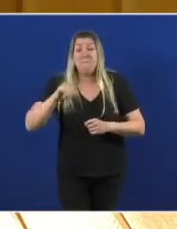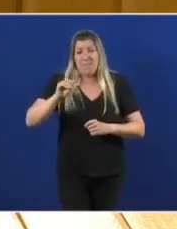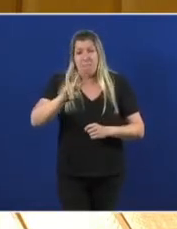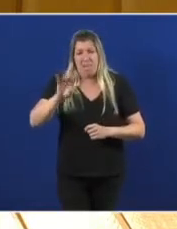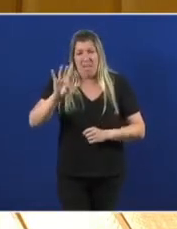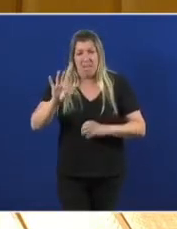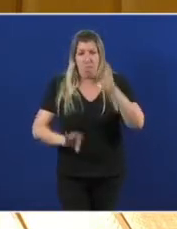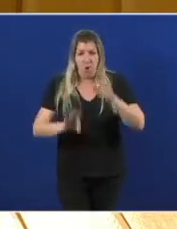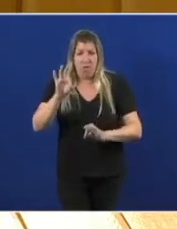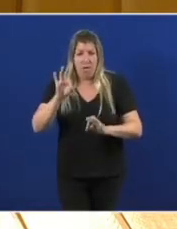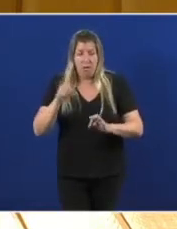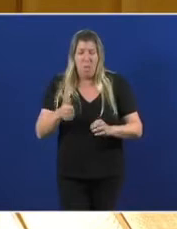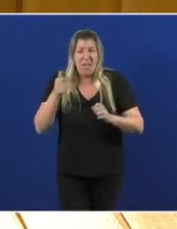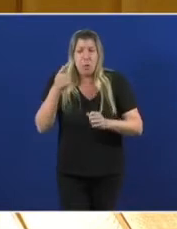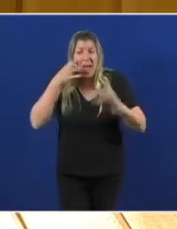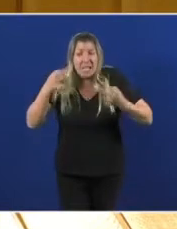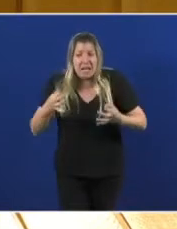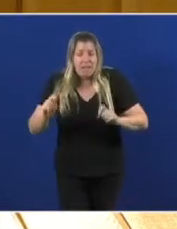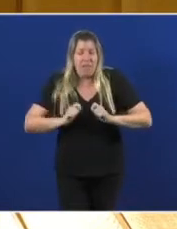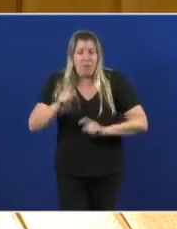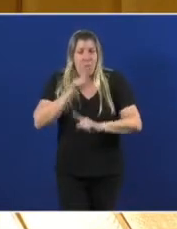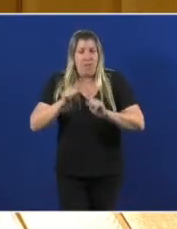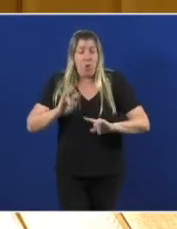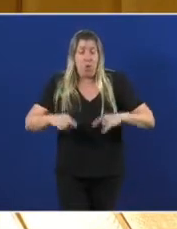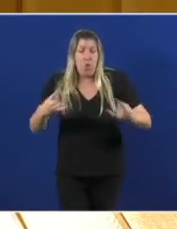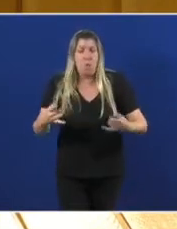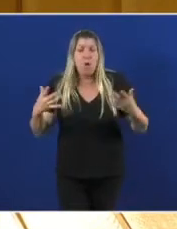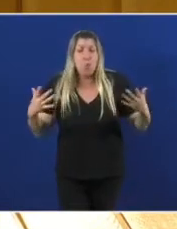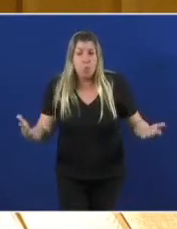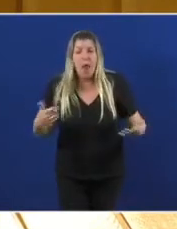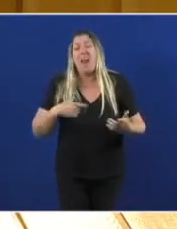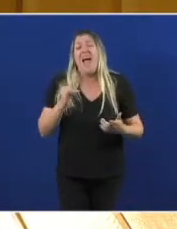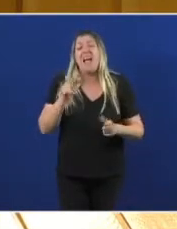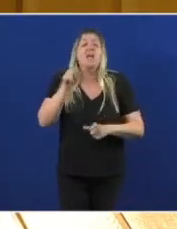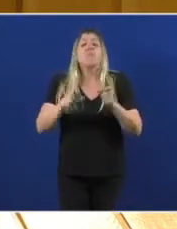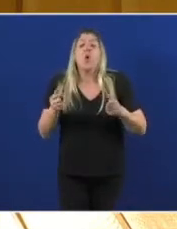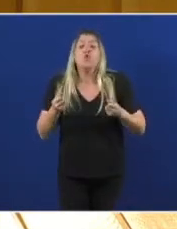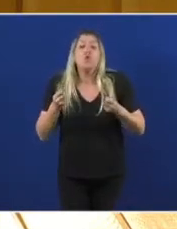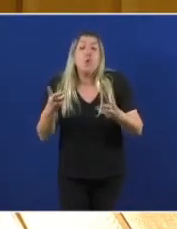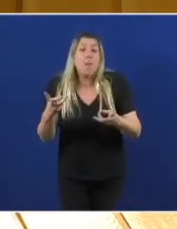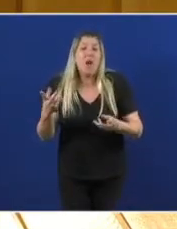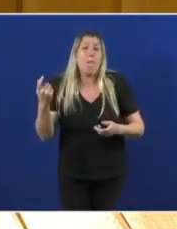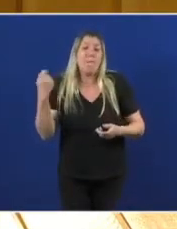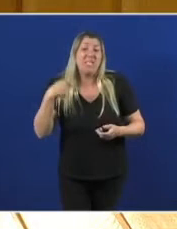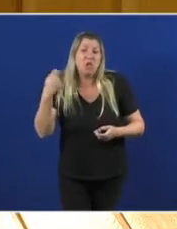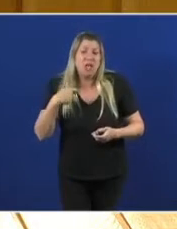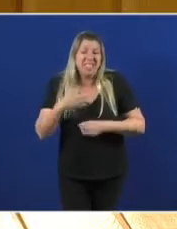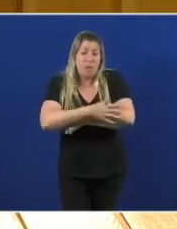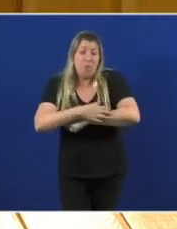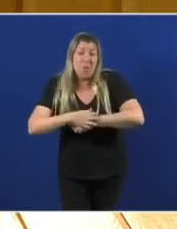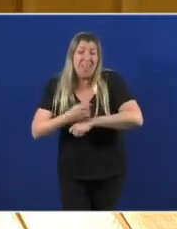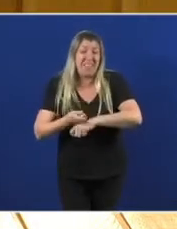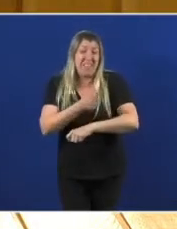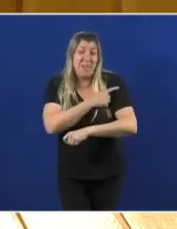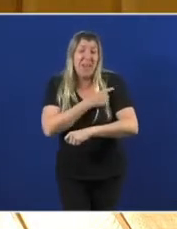que me preocupa especialmente. Temos o maior número de pensionistas de pobreza severa de todo o Estado. Son